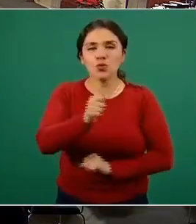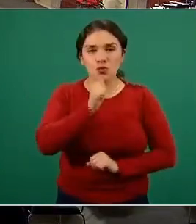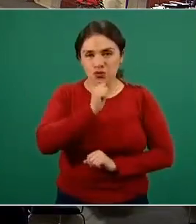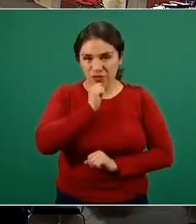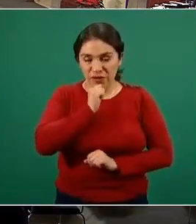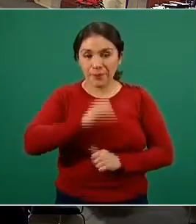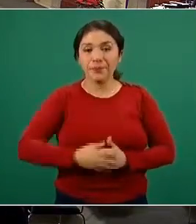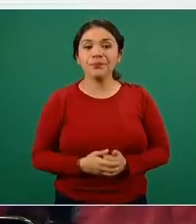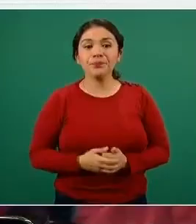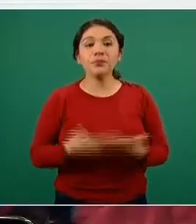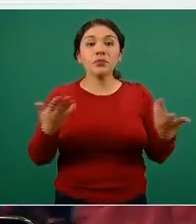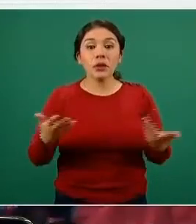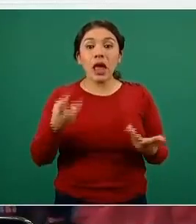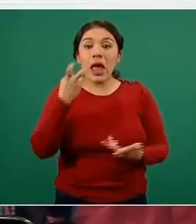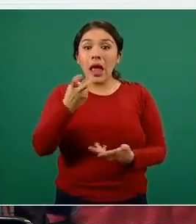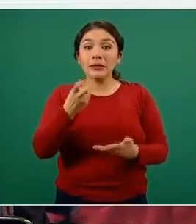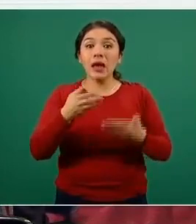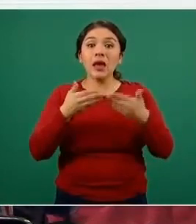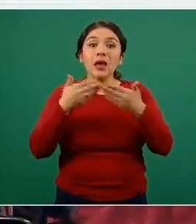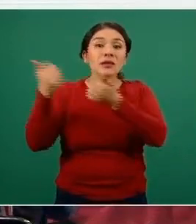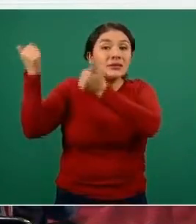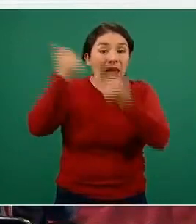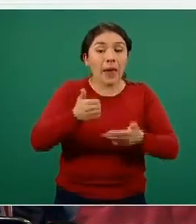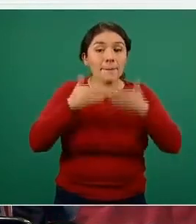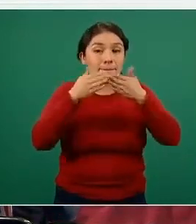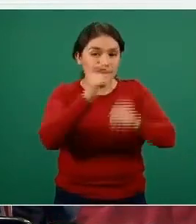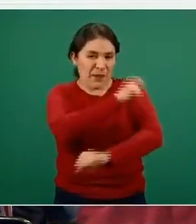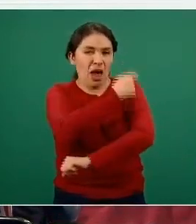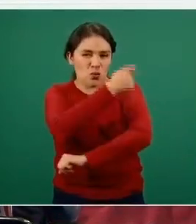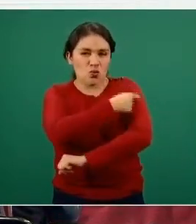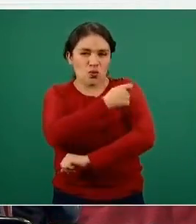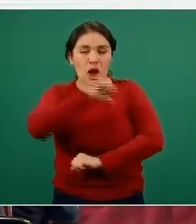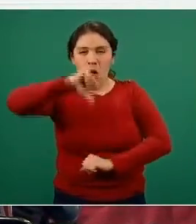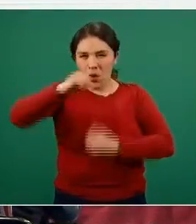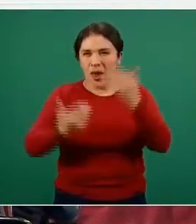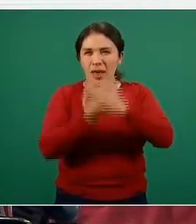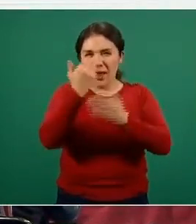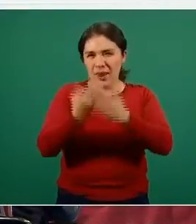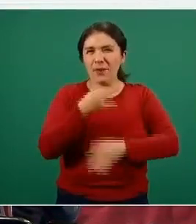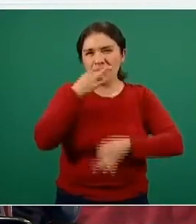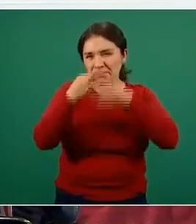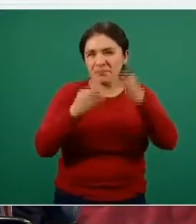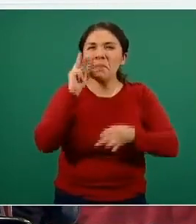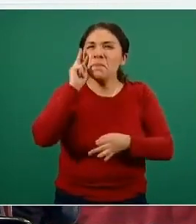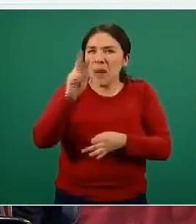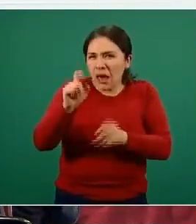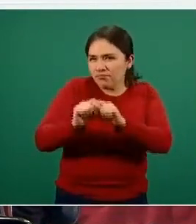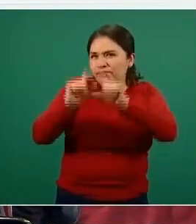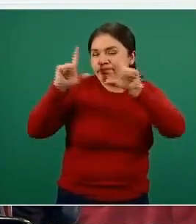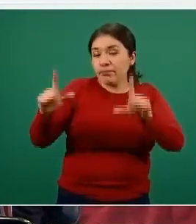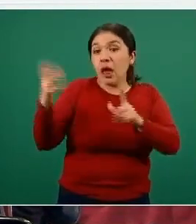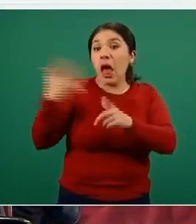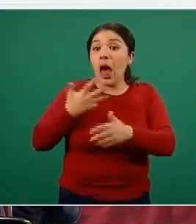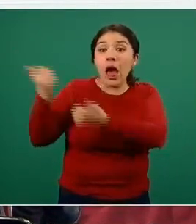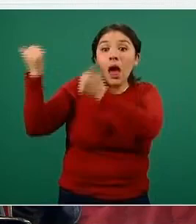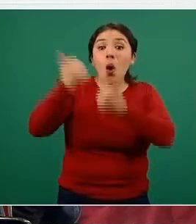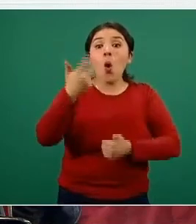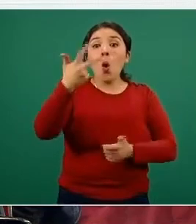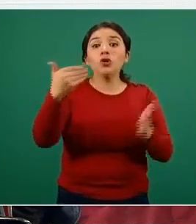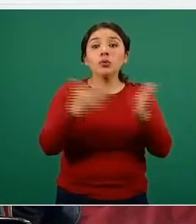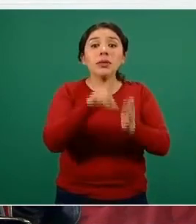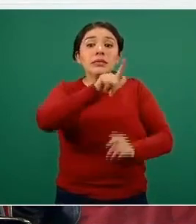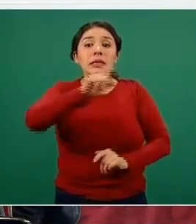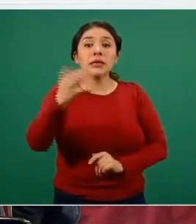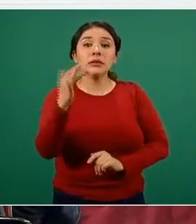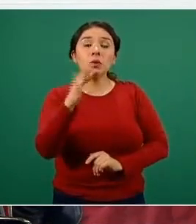La distribución del embarque llegó, como dijimos esta misma mañana y lo vimos en tiempo real, llegaron ocho mil setecientas cincuenta